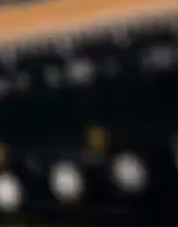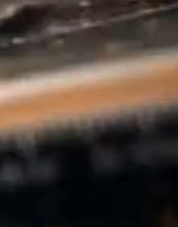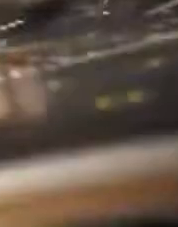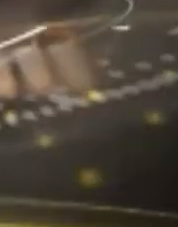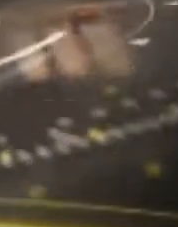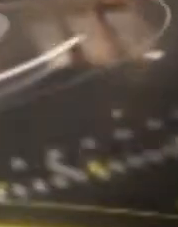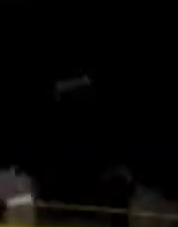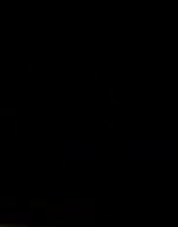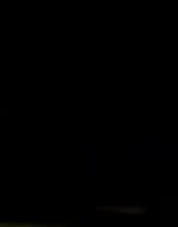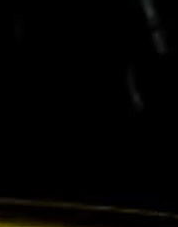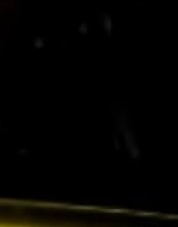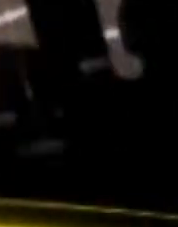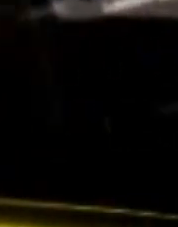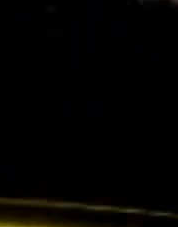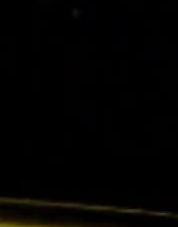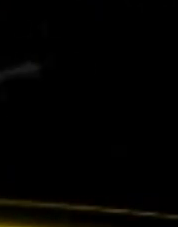¡Gracias por ver!